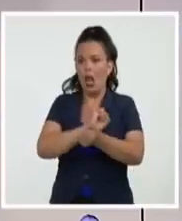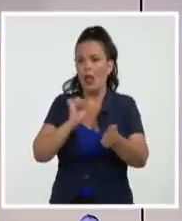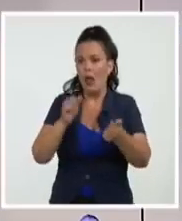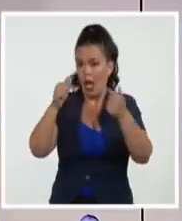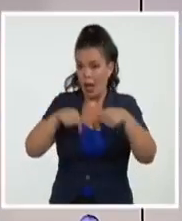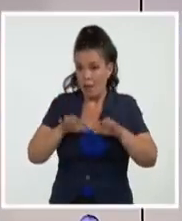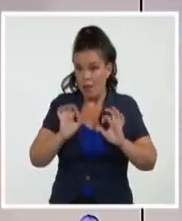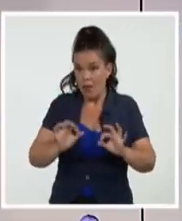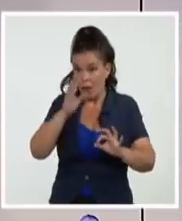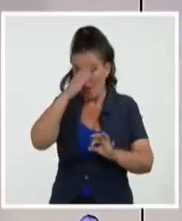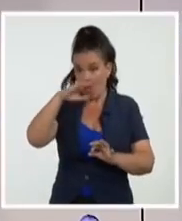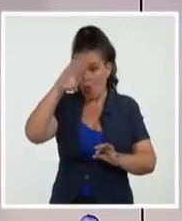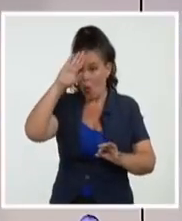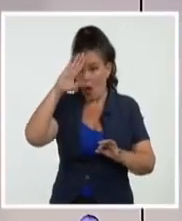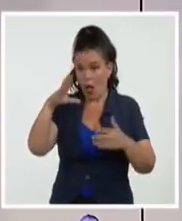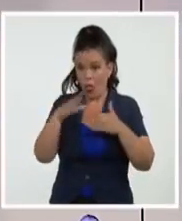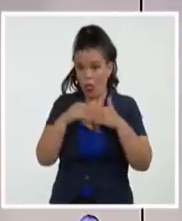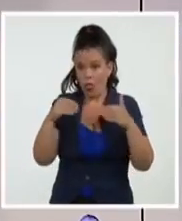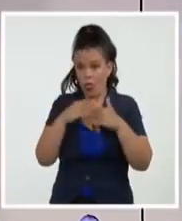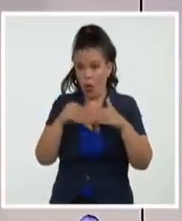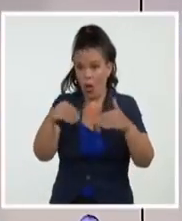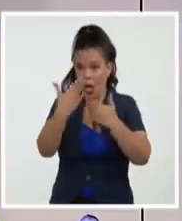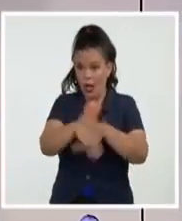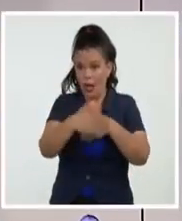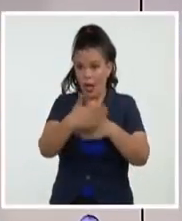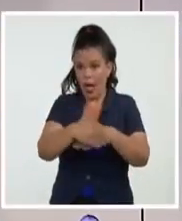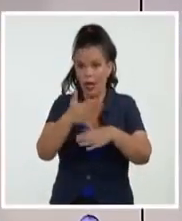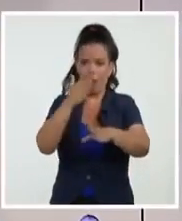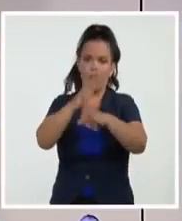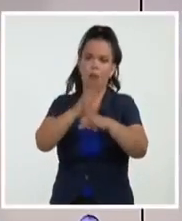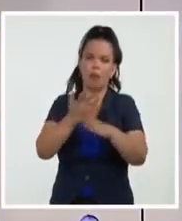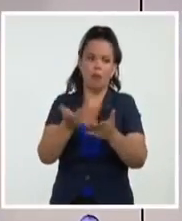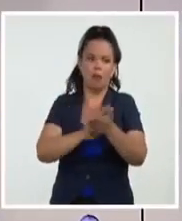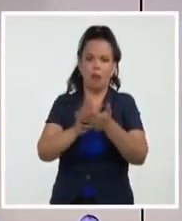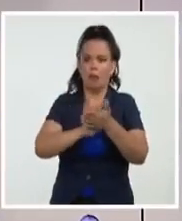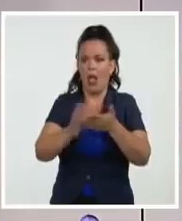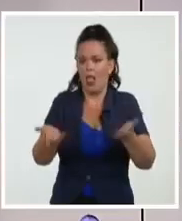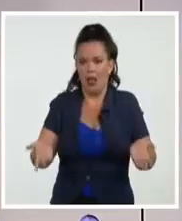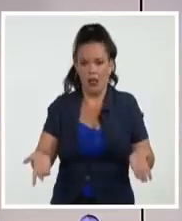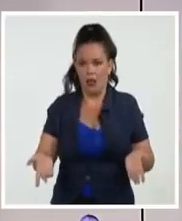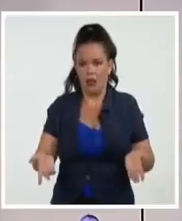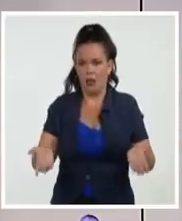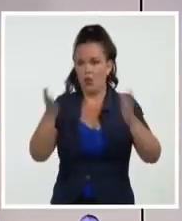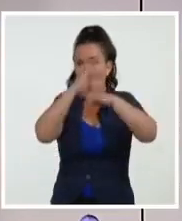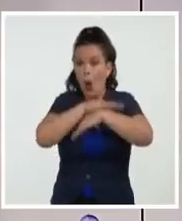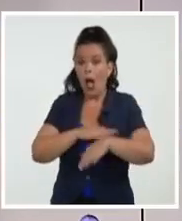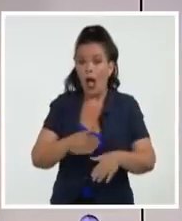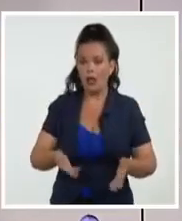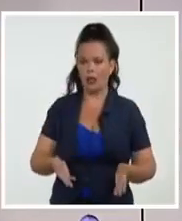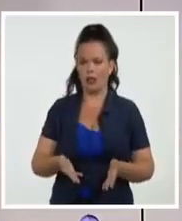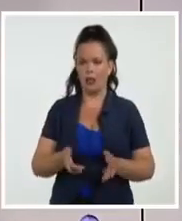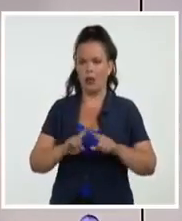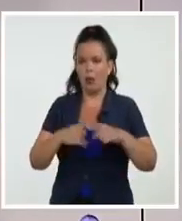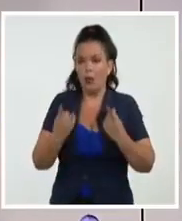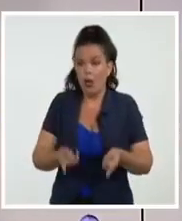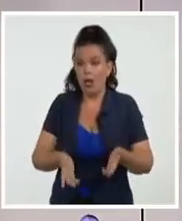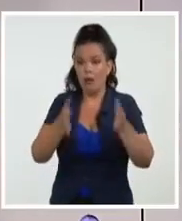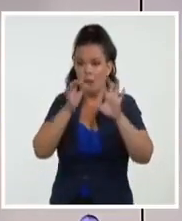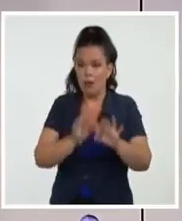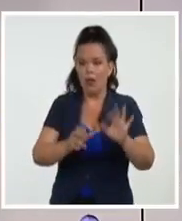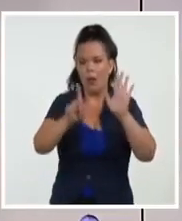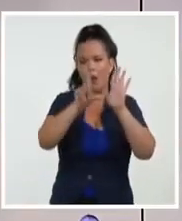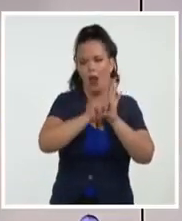circula por las mismas complicaciones financieras derivadas del bloqueo que provoca el gobierno de Estados Unidos.